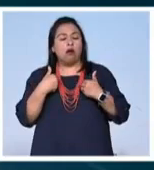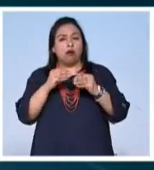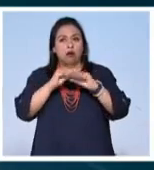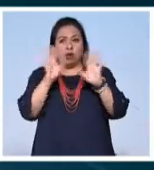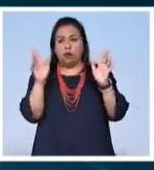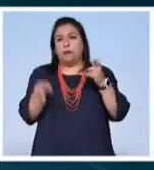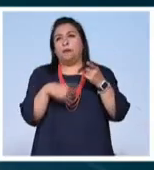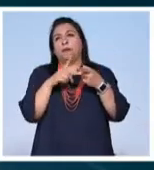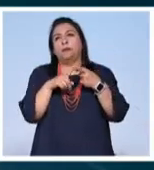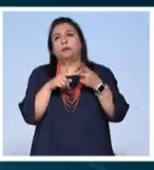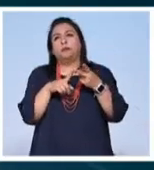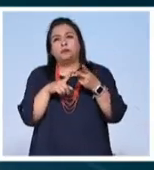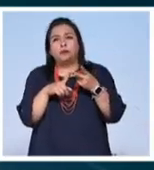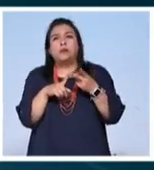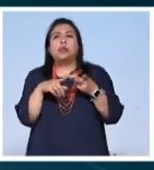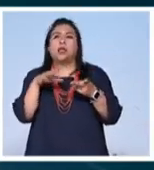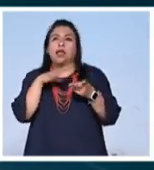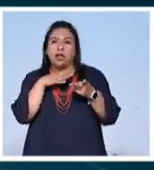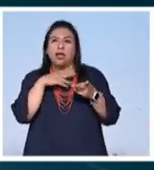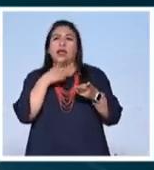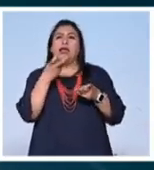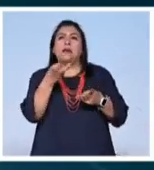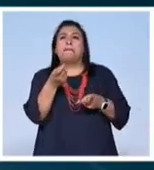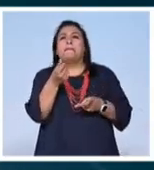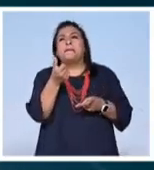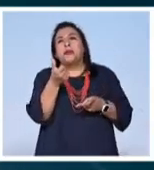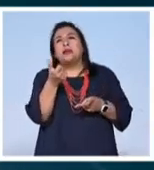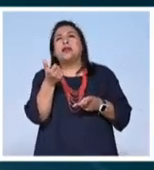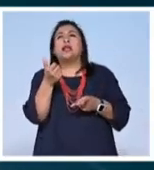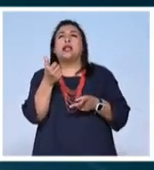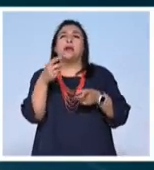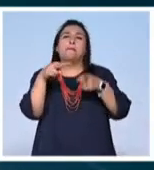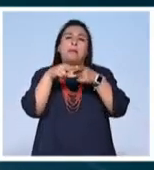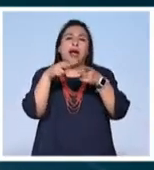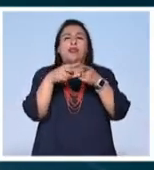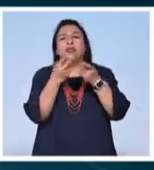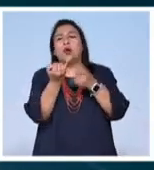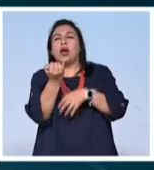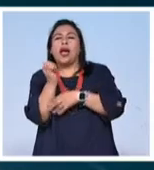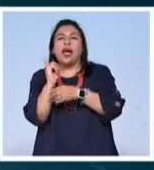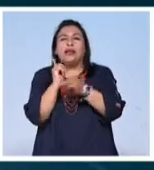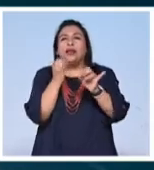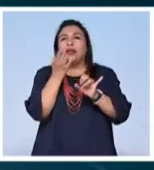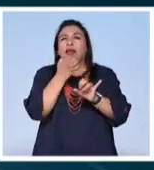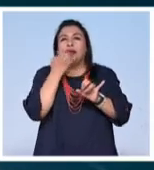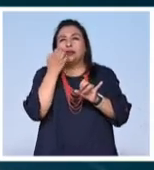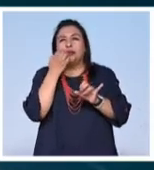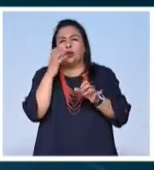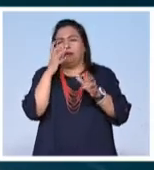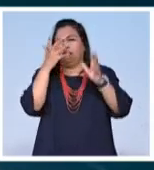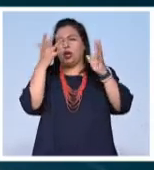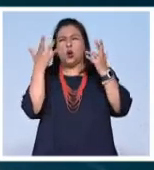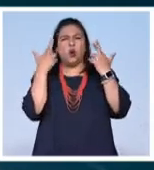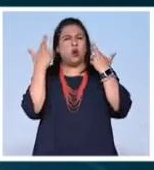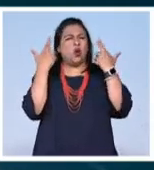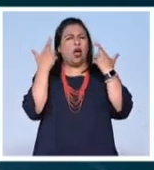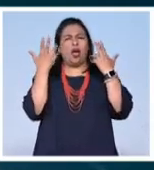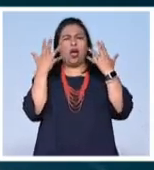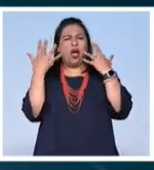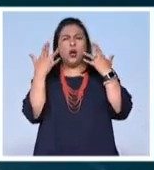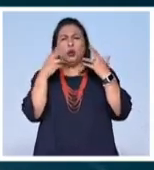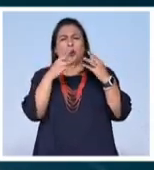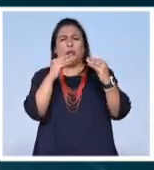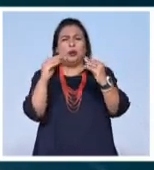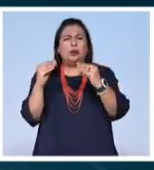el hecho de que se genere esta especie de patio de kinder descomunal con el ruido de todos los niños